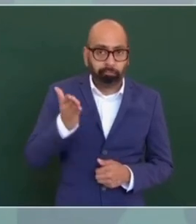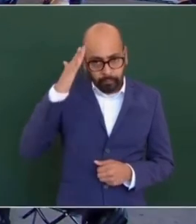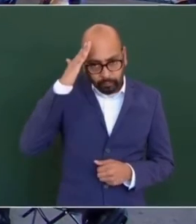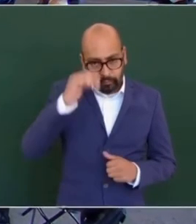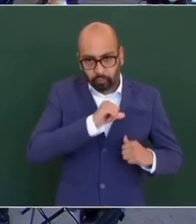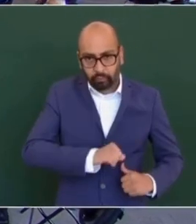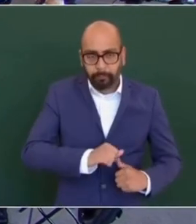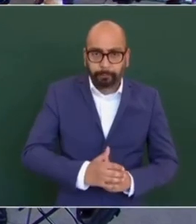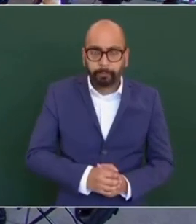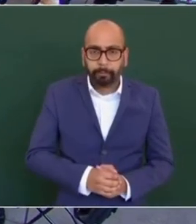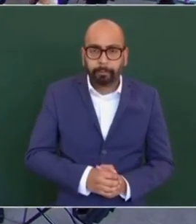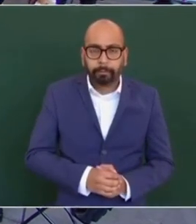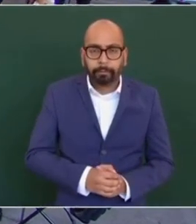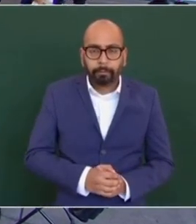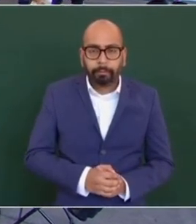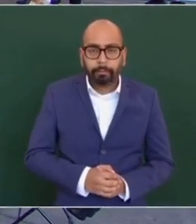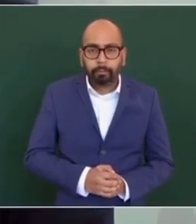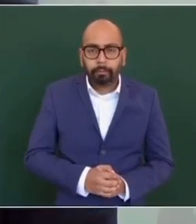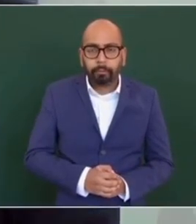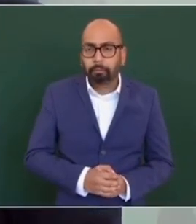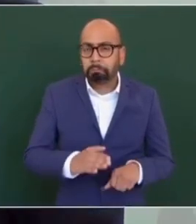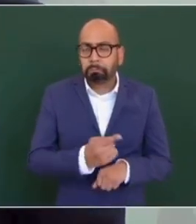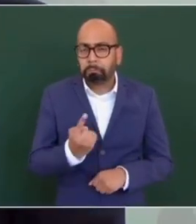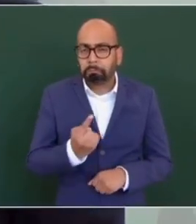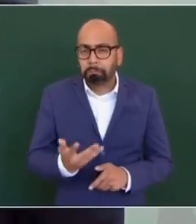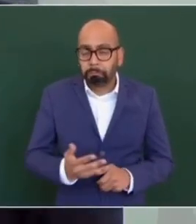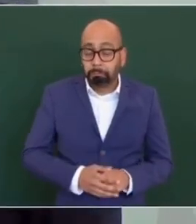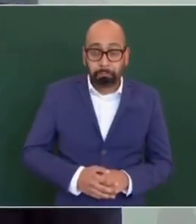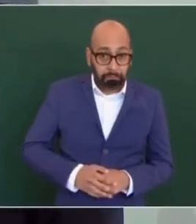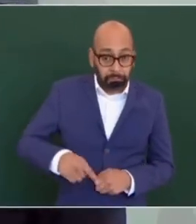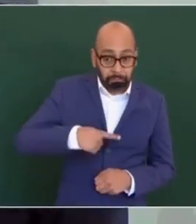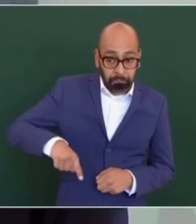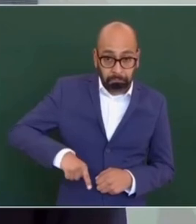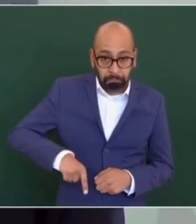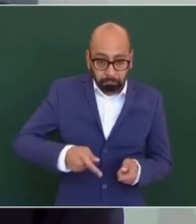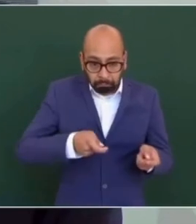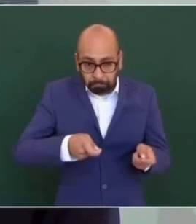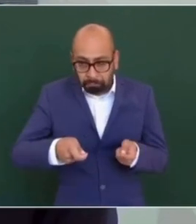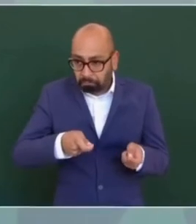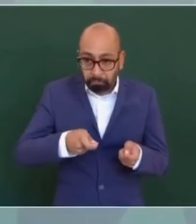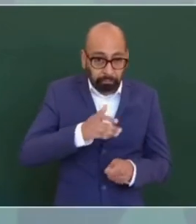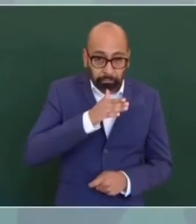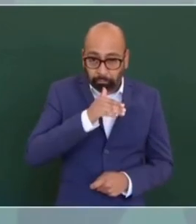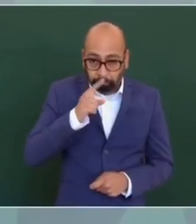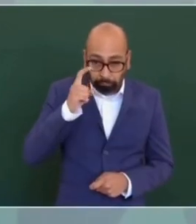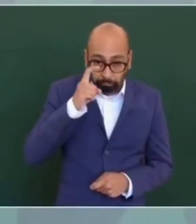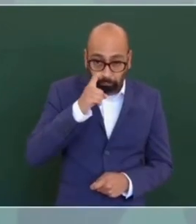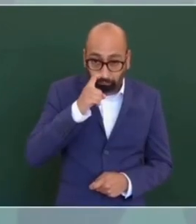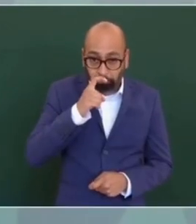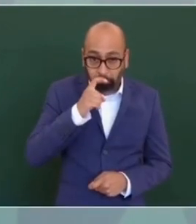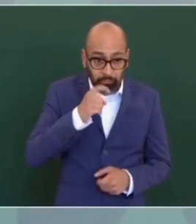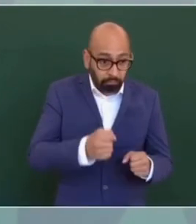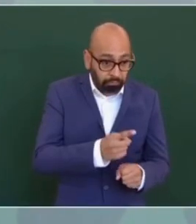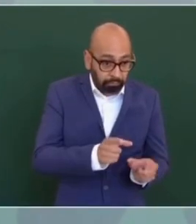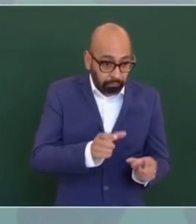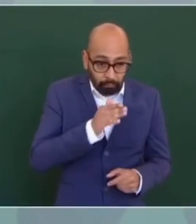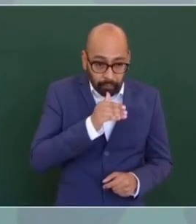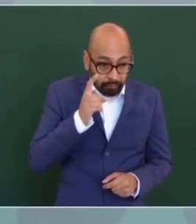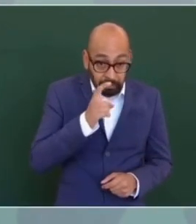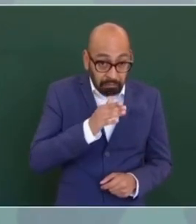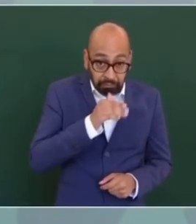autoridades, porque si no se tiene control sobre la seguridad